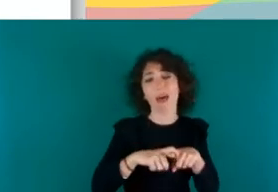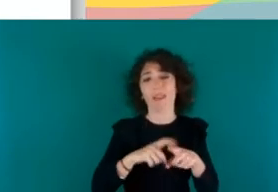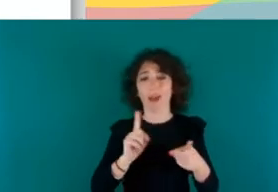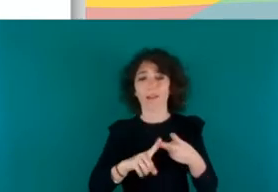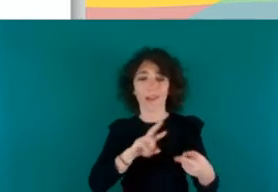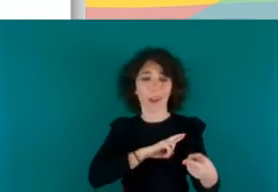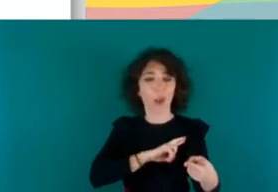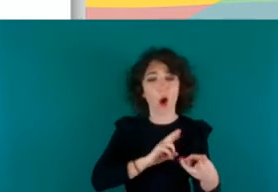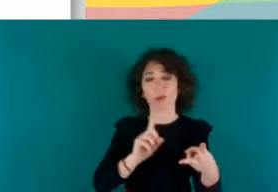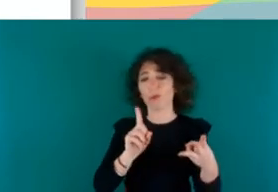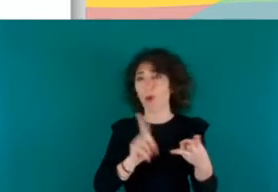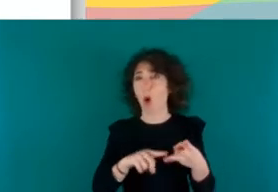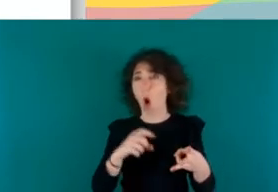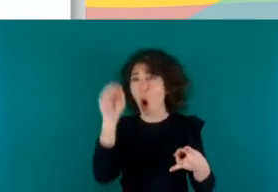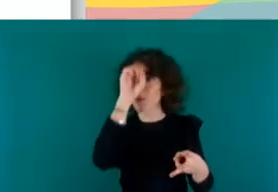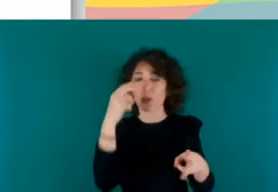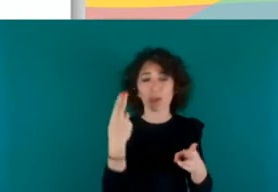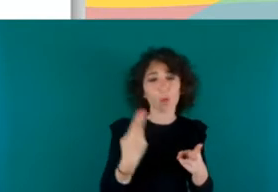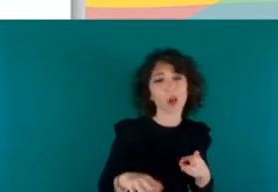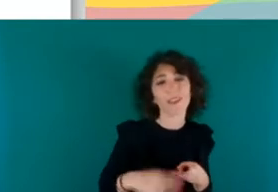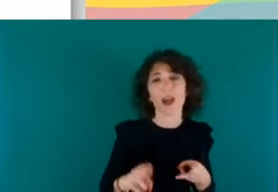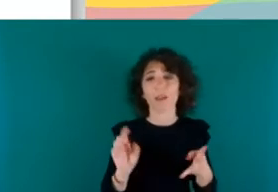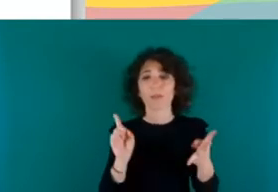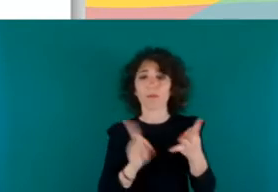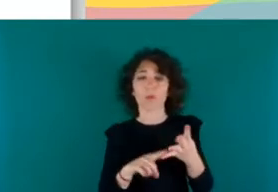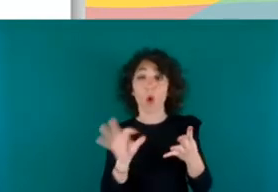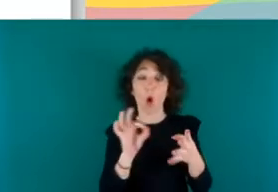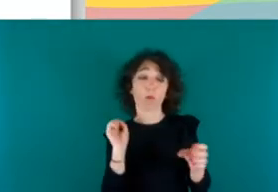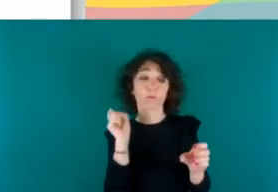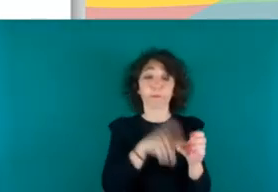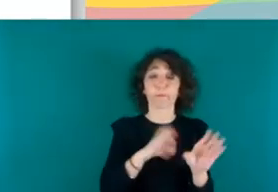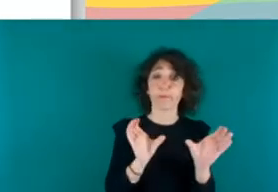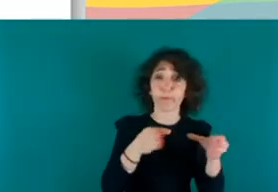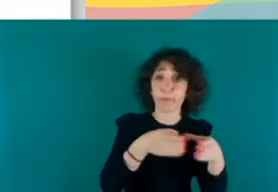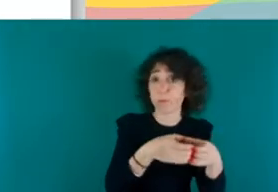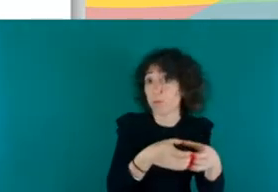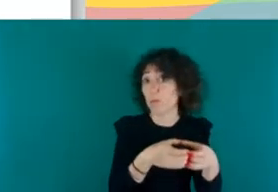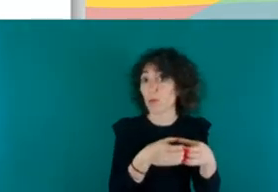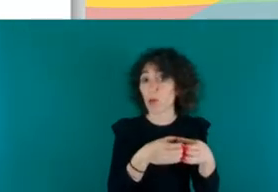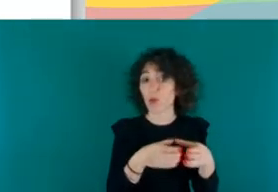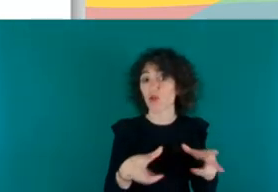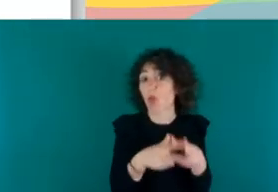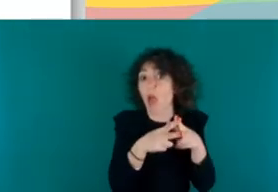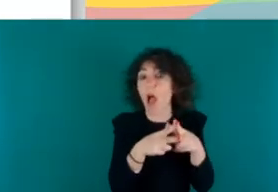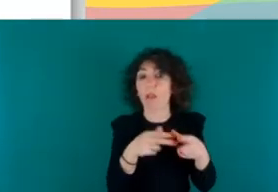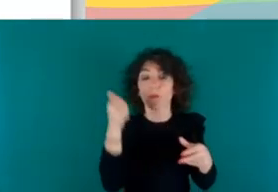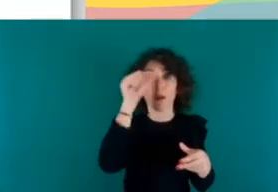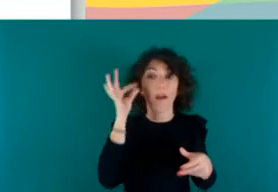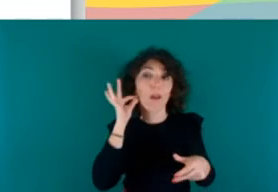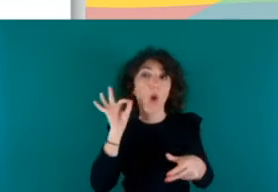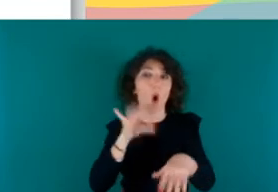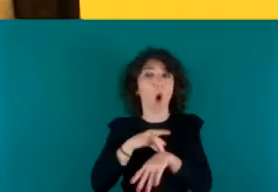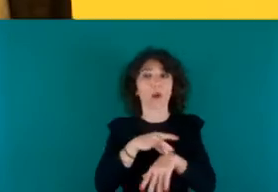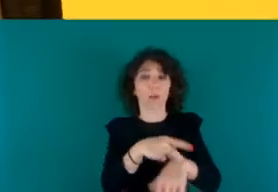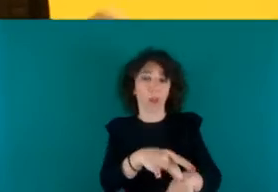opiniones políticas o pertenencia a determinado grupo social de género u orientación sexual.